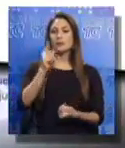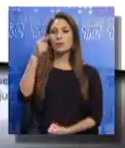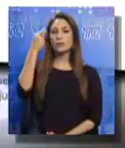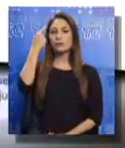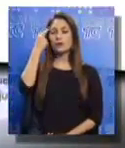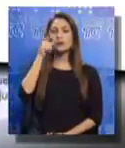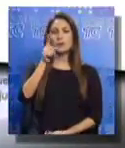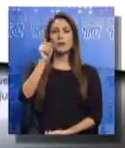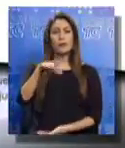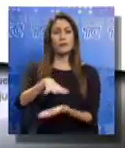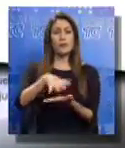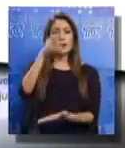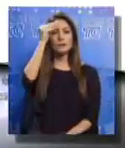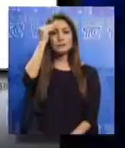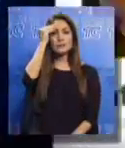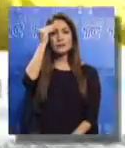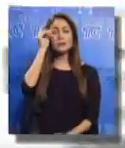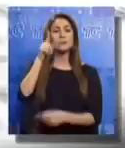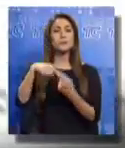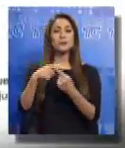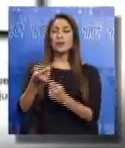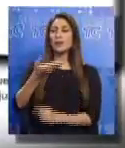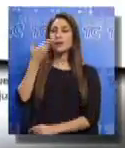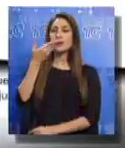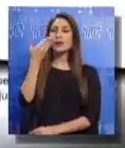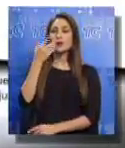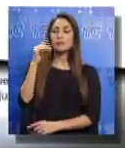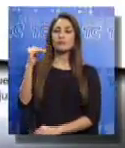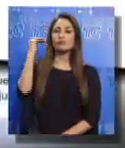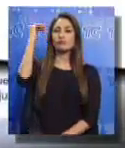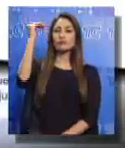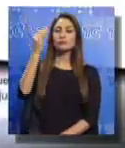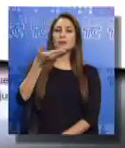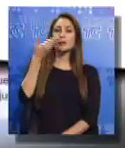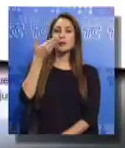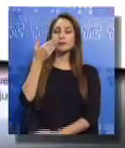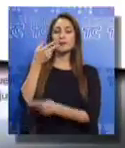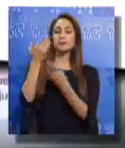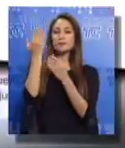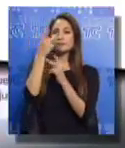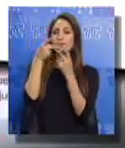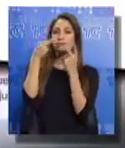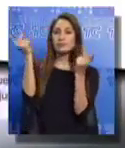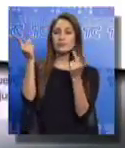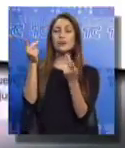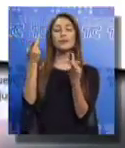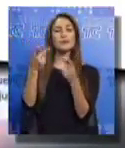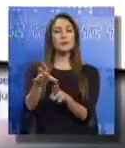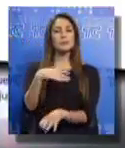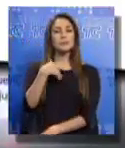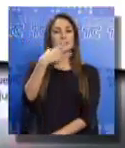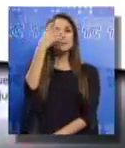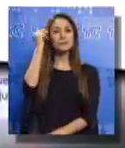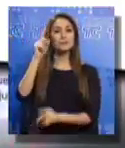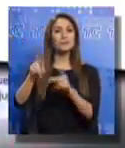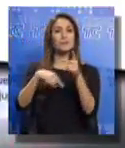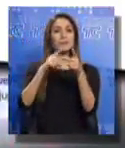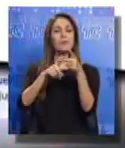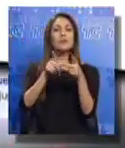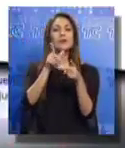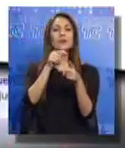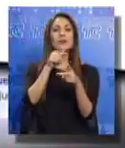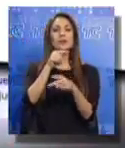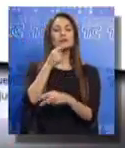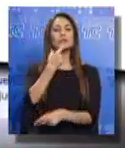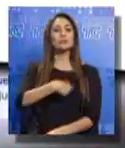¿Aprenderemos algo a pesar de lo que digan nuestras oligarquías y sus medios? Ah, se me olvidaba. El segundo lugar lo tiene Suiza,